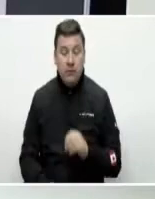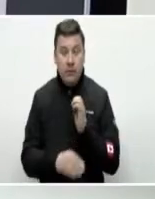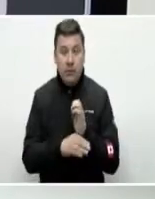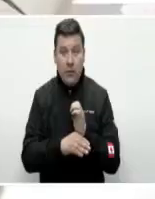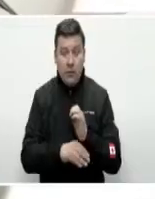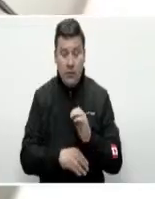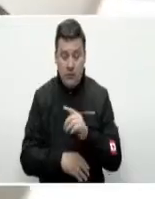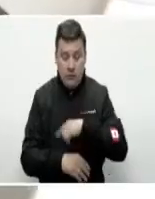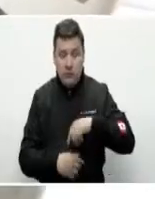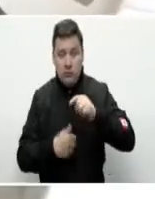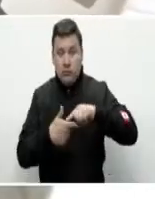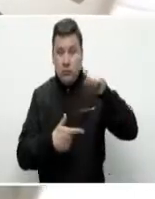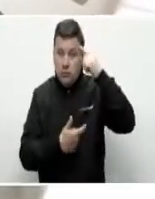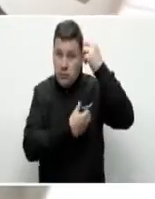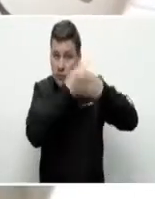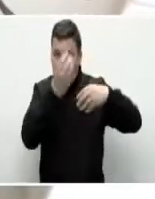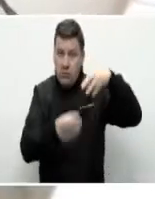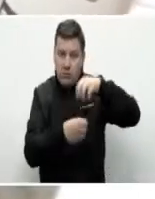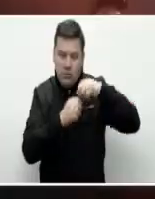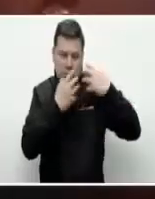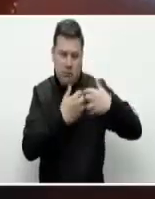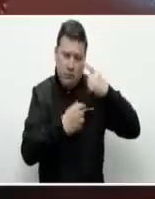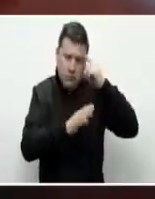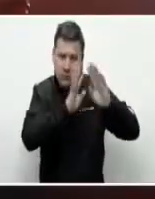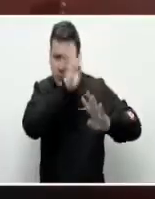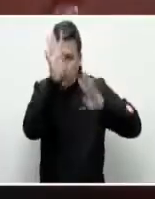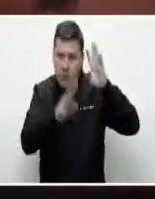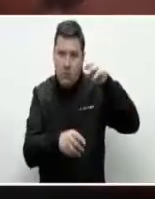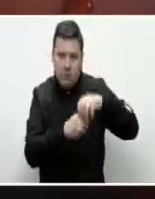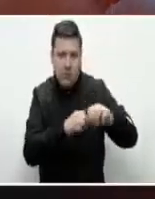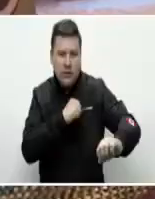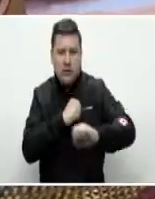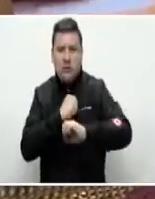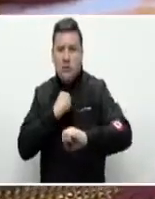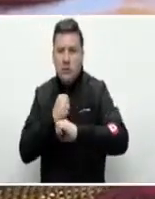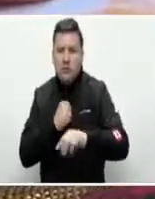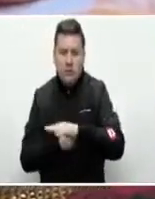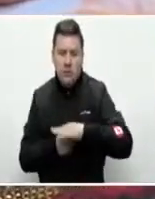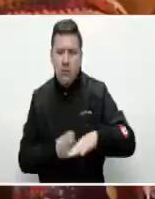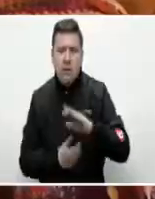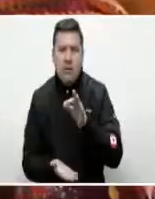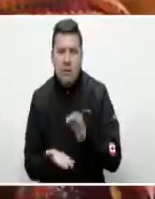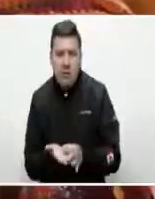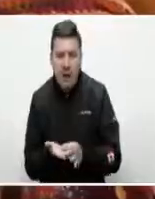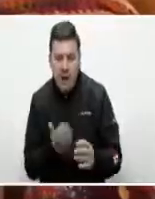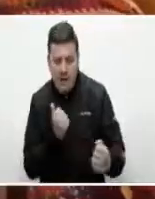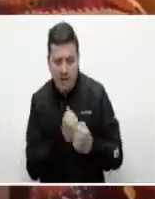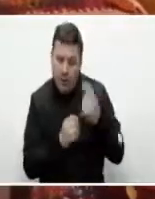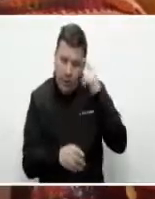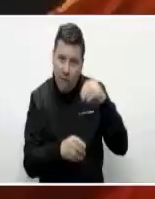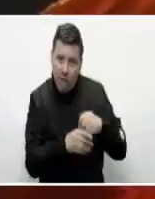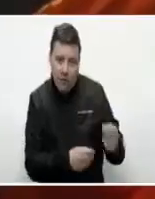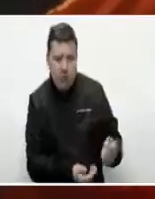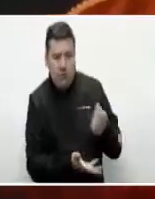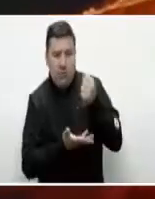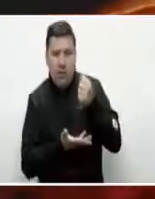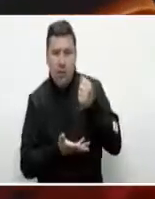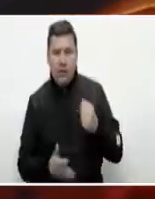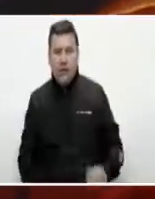operativo de la economía naranja, la industria creativa tendrá un gran apoyo por medio del capital semilla del Fondo Emprender.